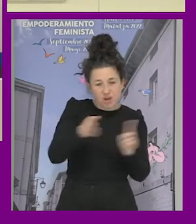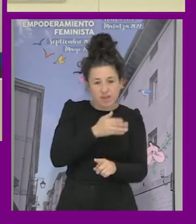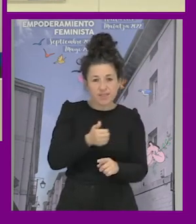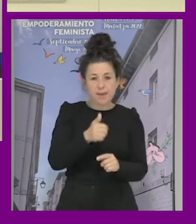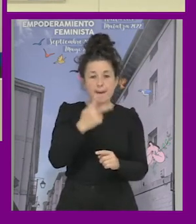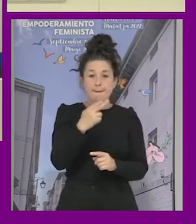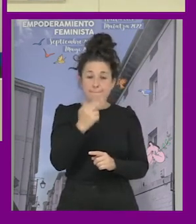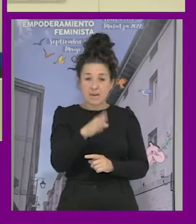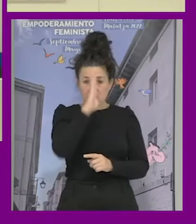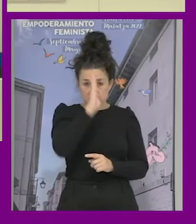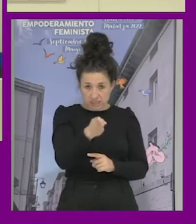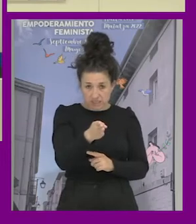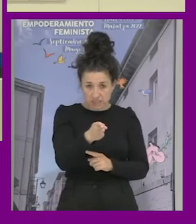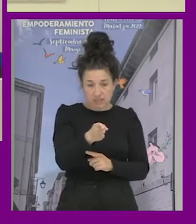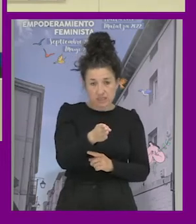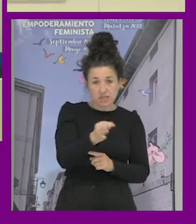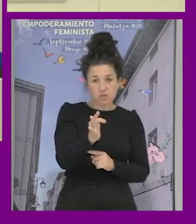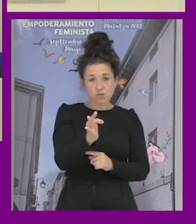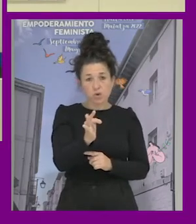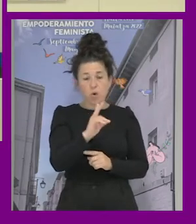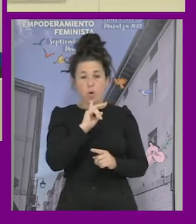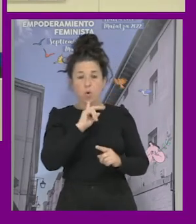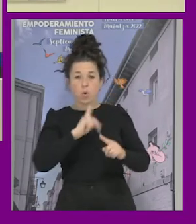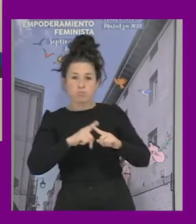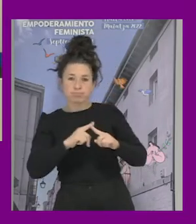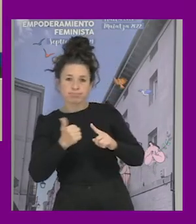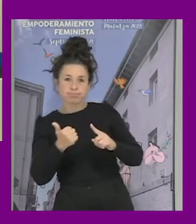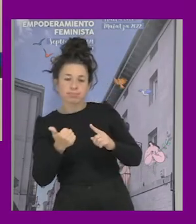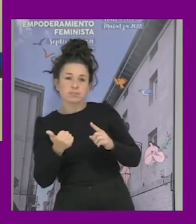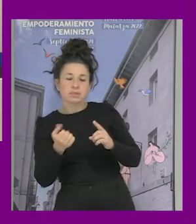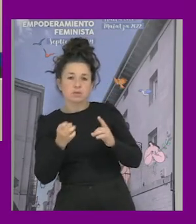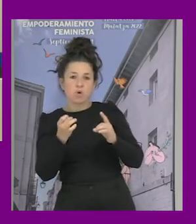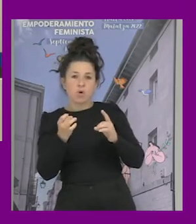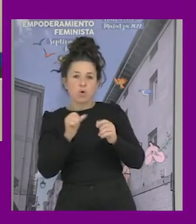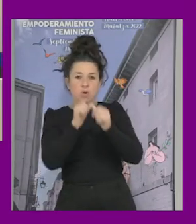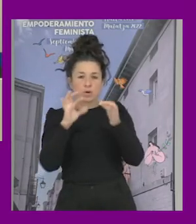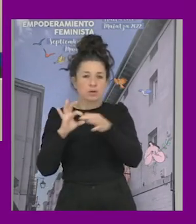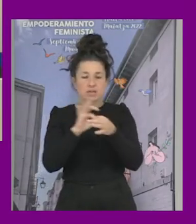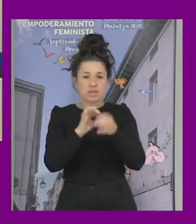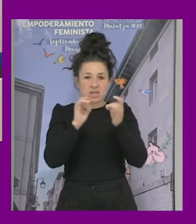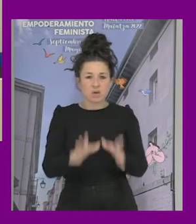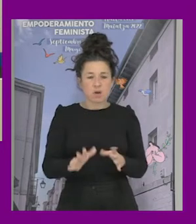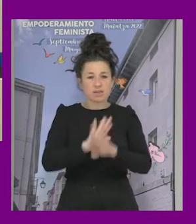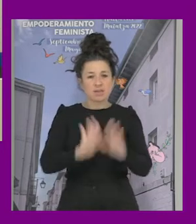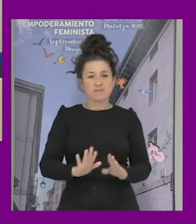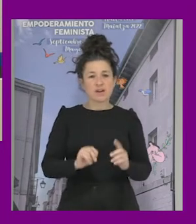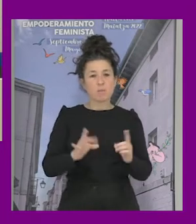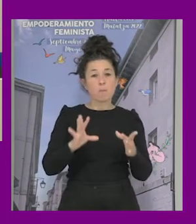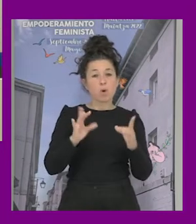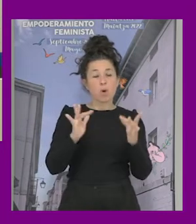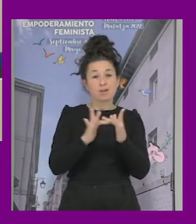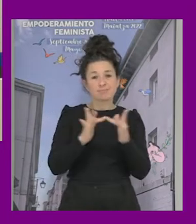de relación de violencia entre personas heteros o sea que aquí hay un debate de fondo es cómo estamos mirando las relaciones de violencia